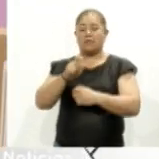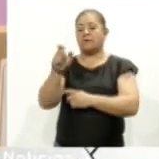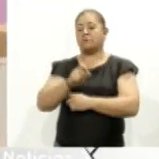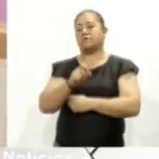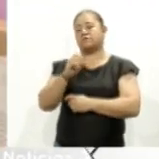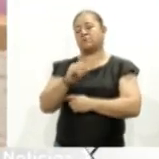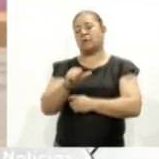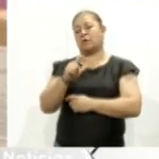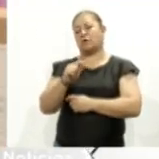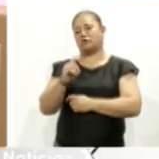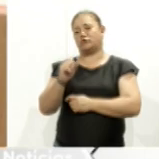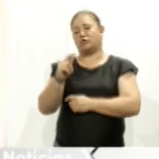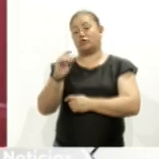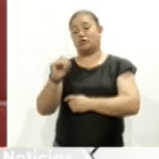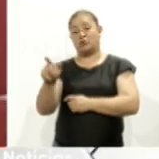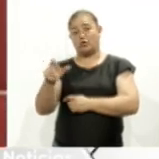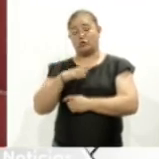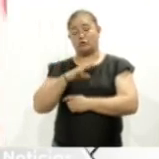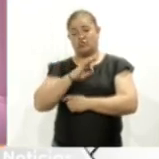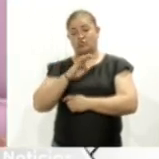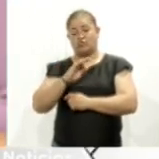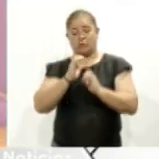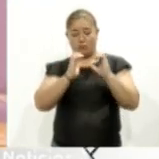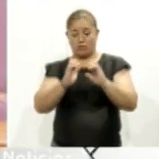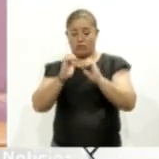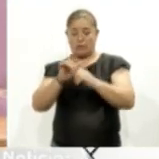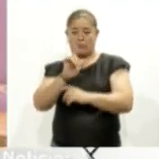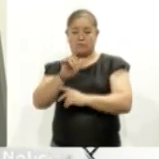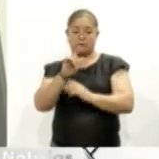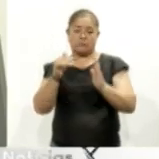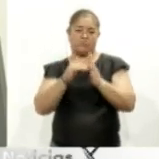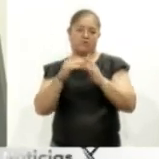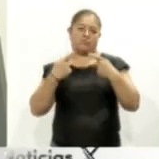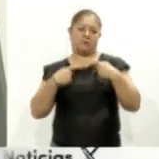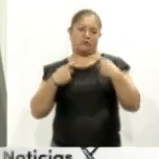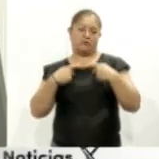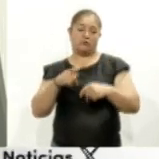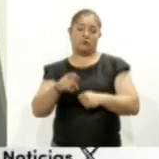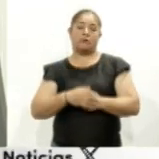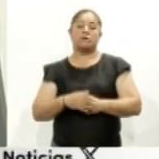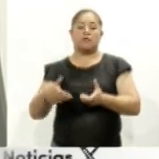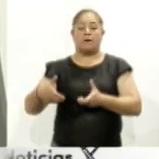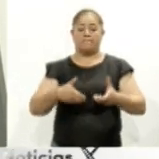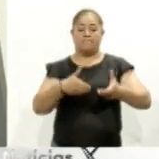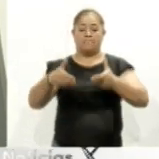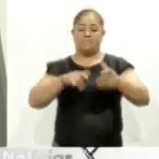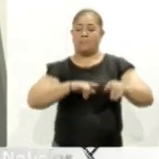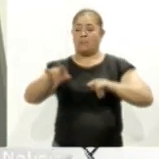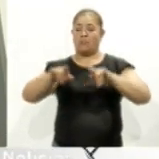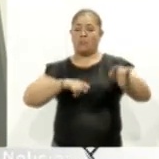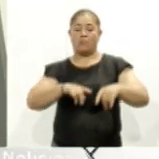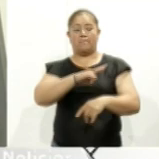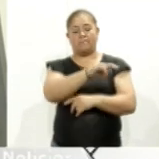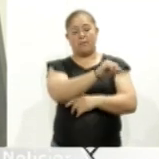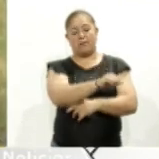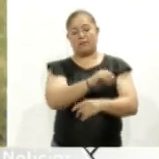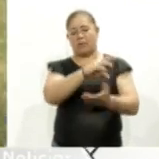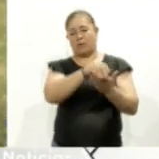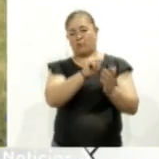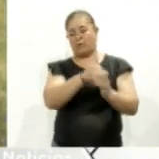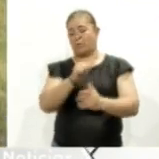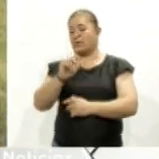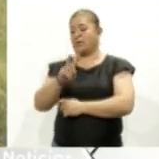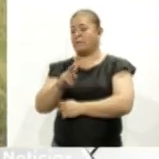los cuales tienen capacidad para ofrecer protección a más de 17.000 personas. En tanto, las rutas de evacuación son Villa Alta, Calpulalpan,